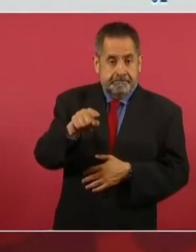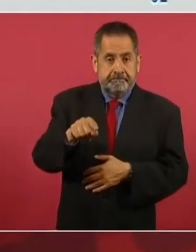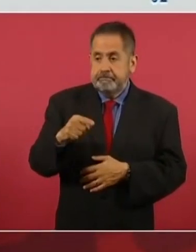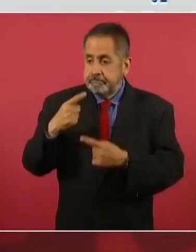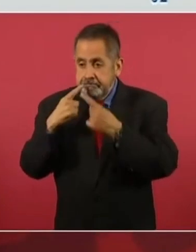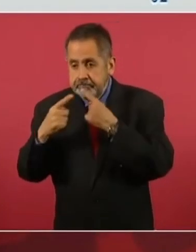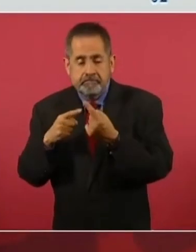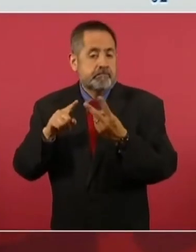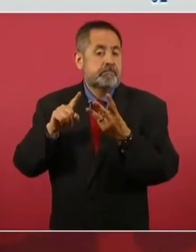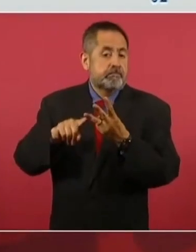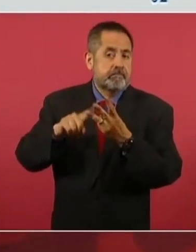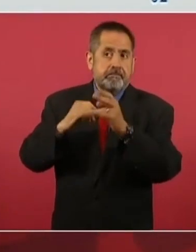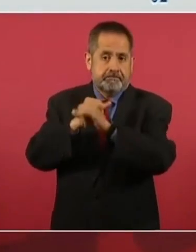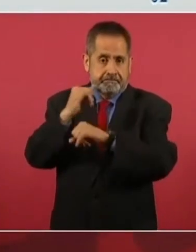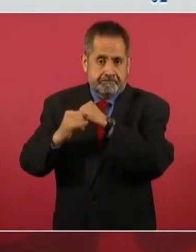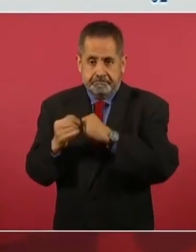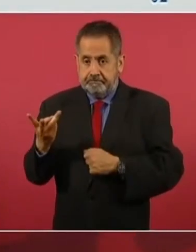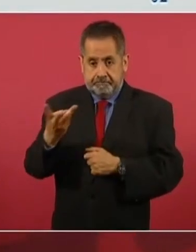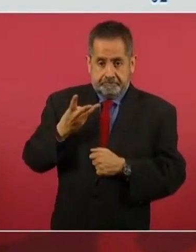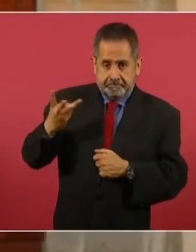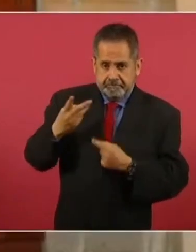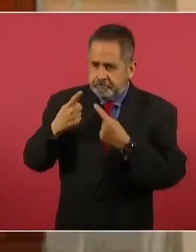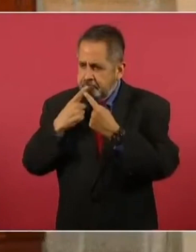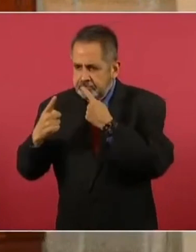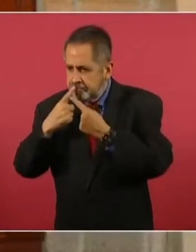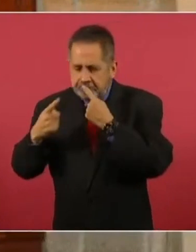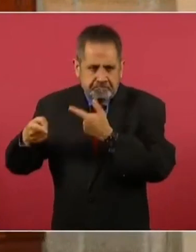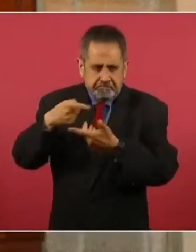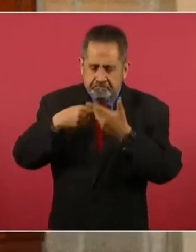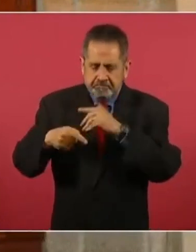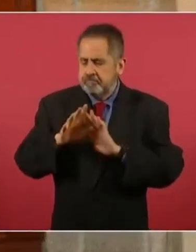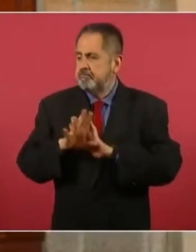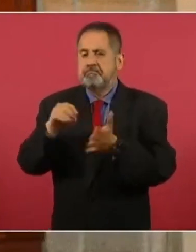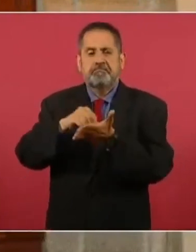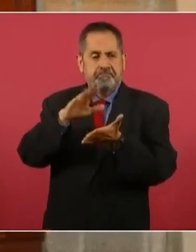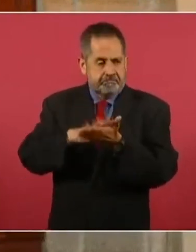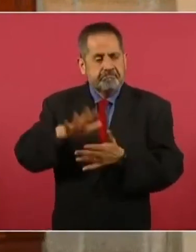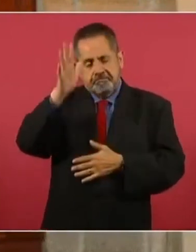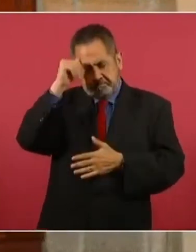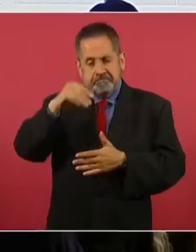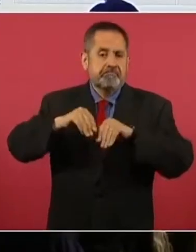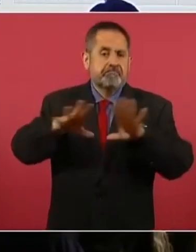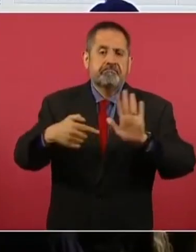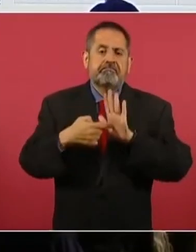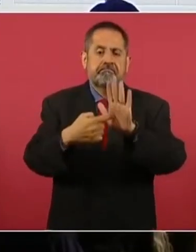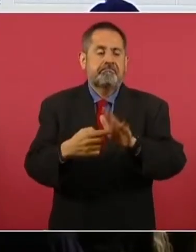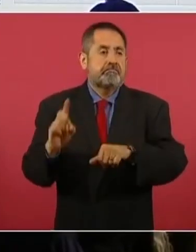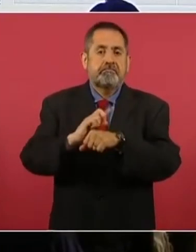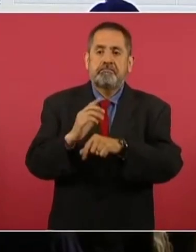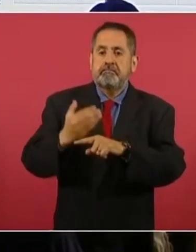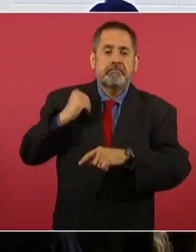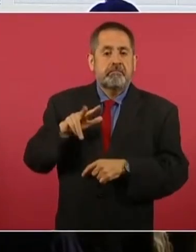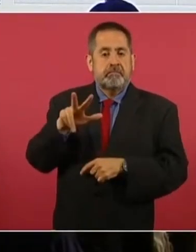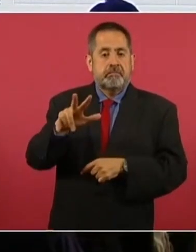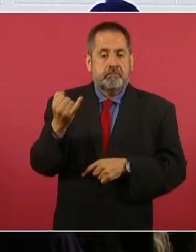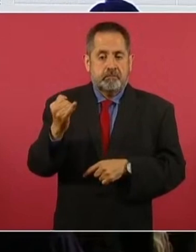perito forense internacional ellos arribaron a conclusiones que nos fueron presentados el pasado 18 de julio